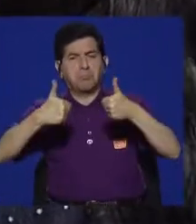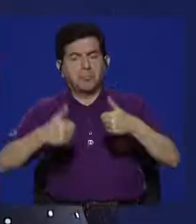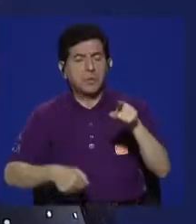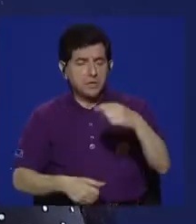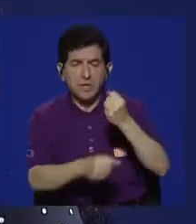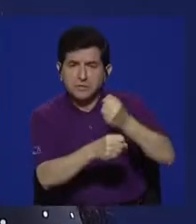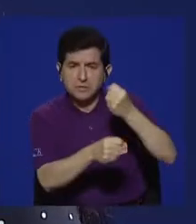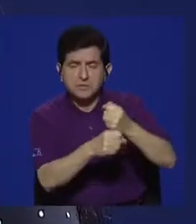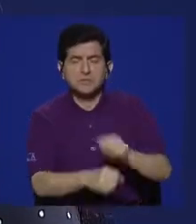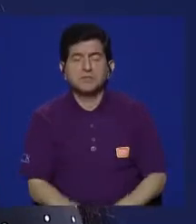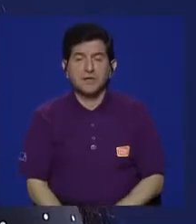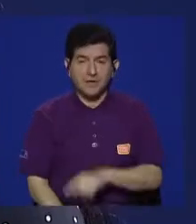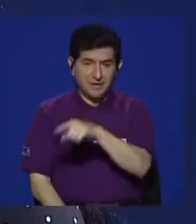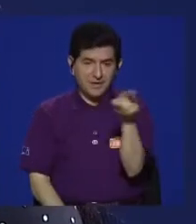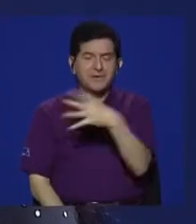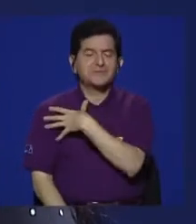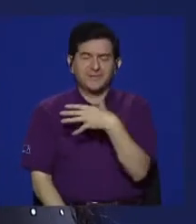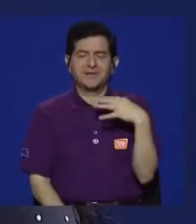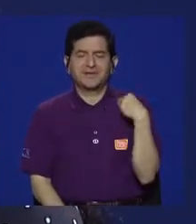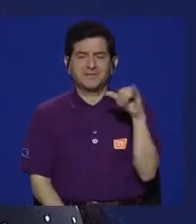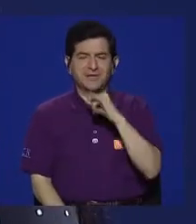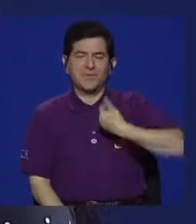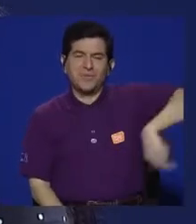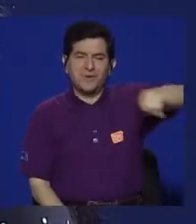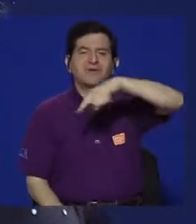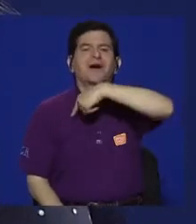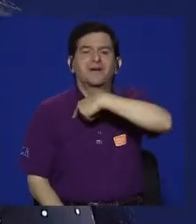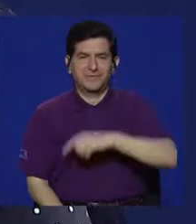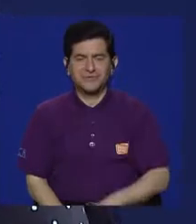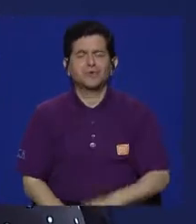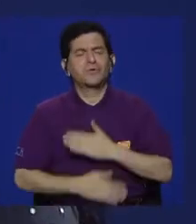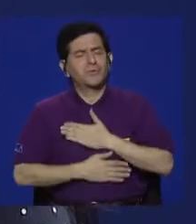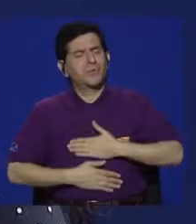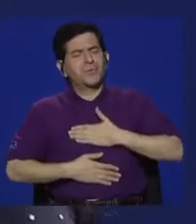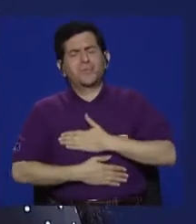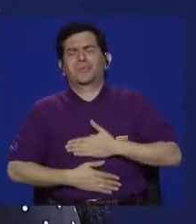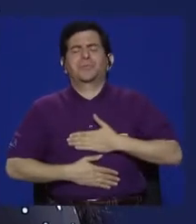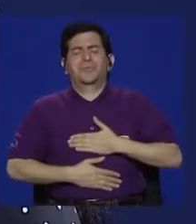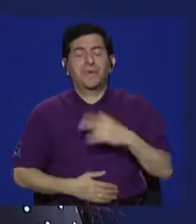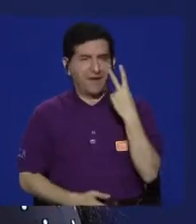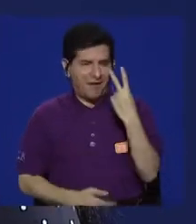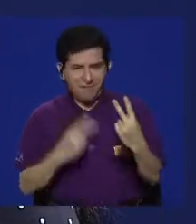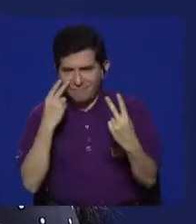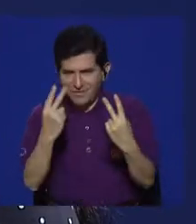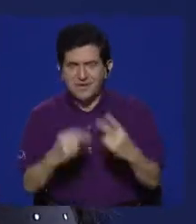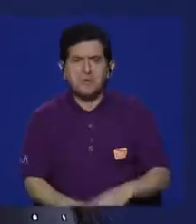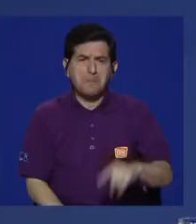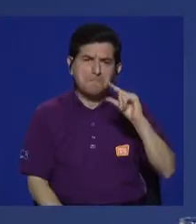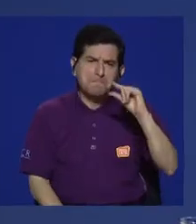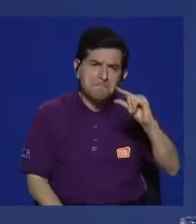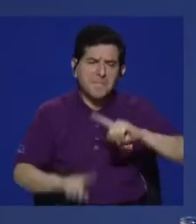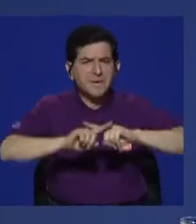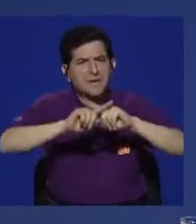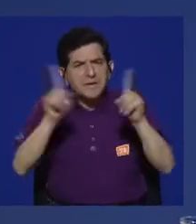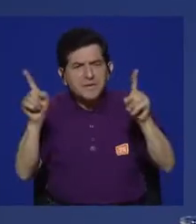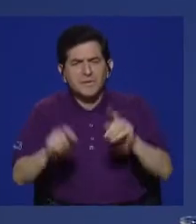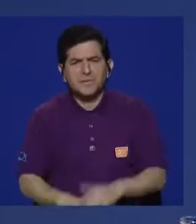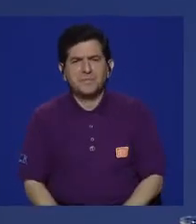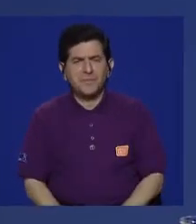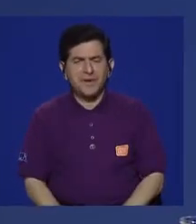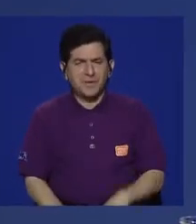de esta producción. Esperamos que a ustedes les encante, tanto como a nosotros, que lo disfrutamos cada vez que lo vemos. Cortito, pero